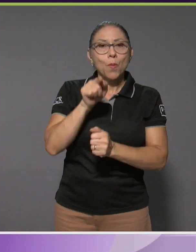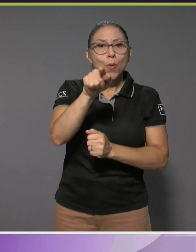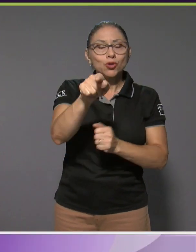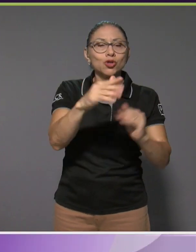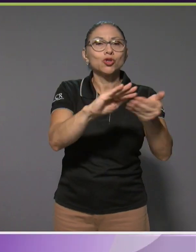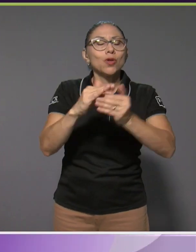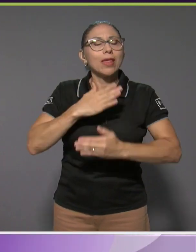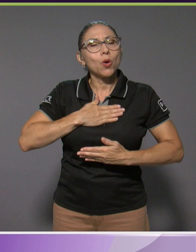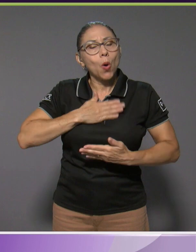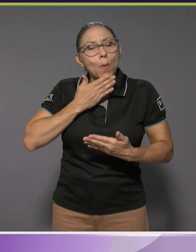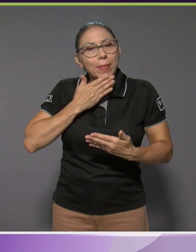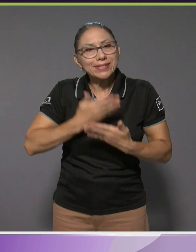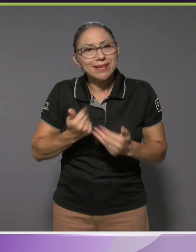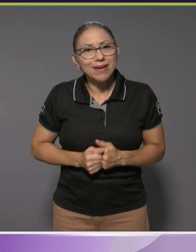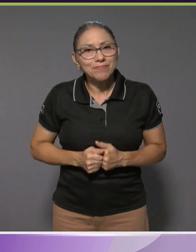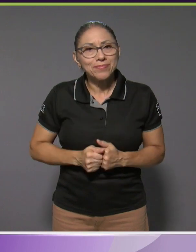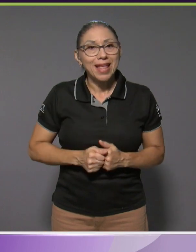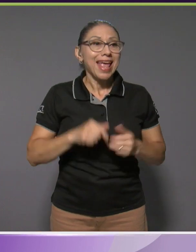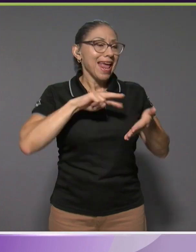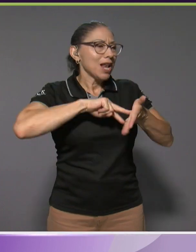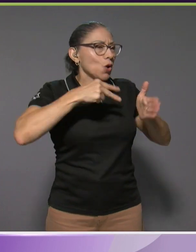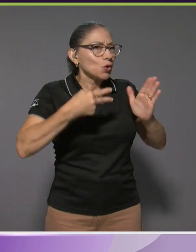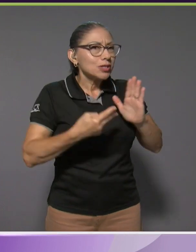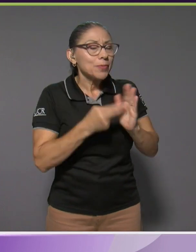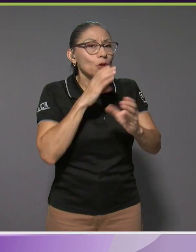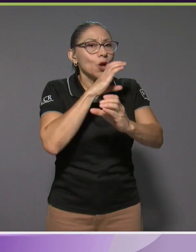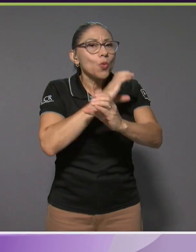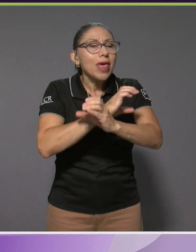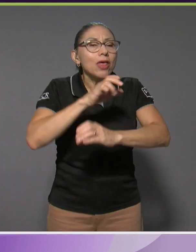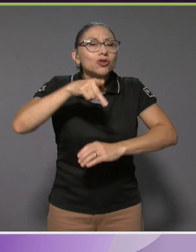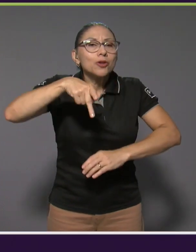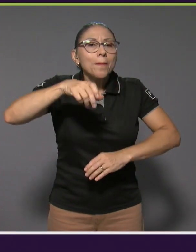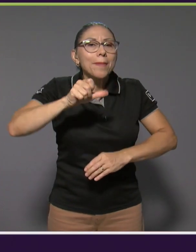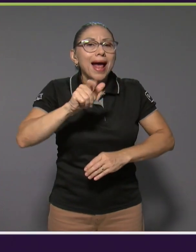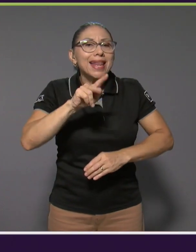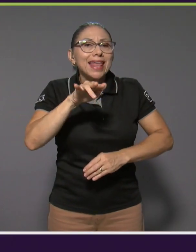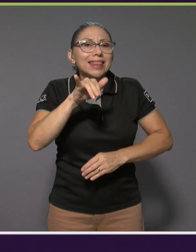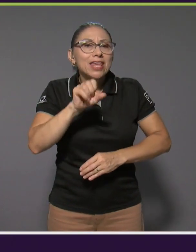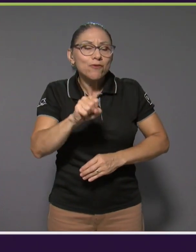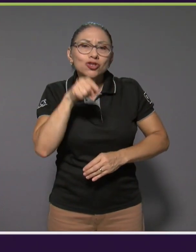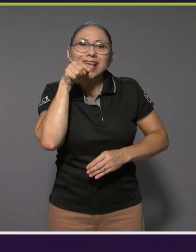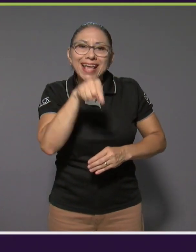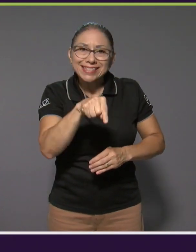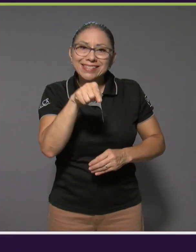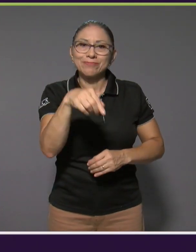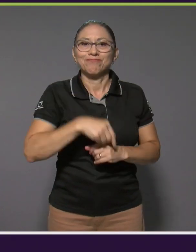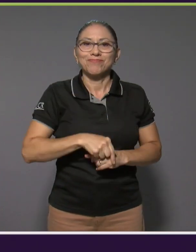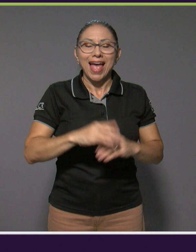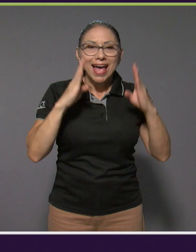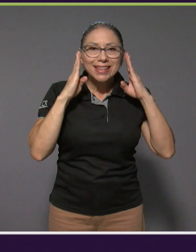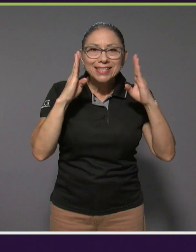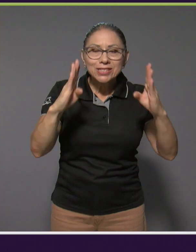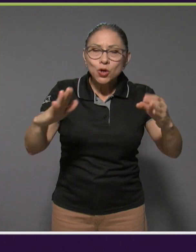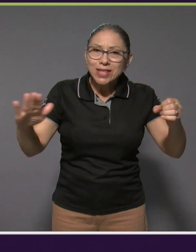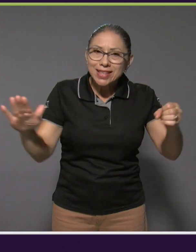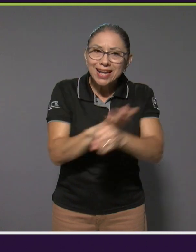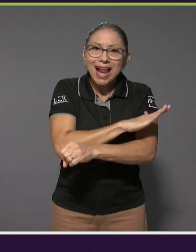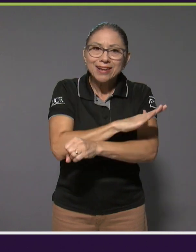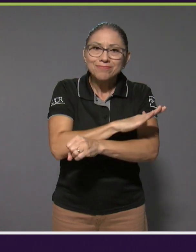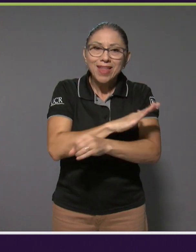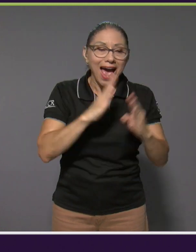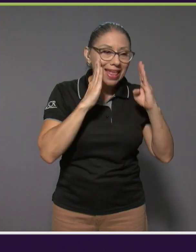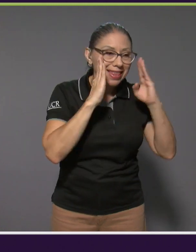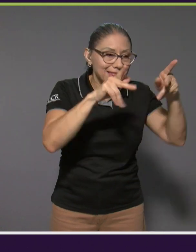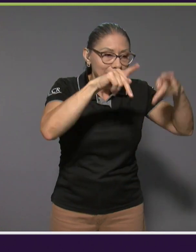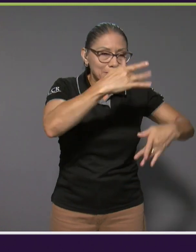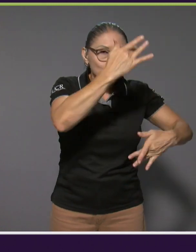paliativos es precisamente ese, la atención integral, verdad, la atención del paciente, del cuidador o los cuidadores y de